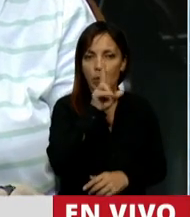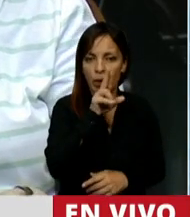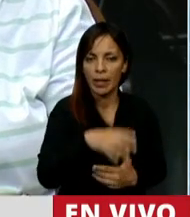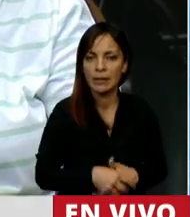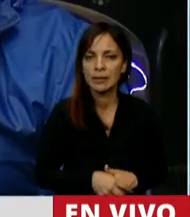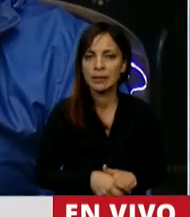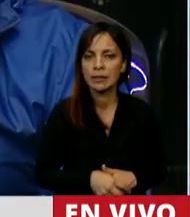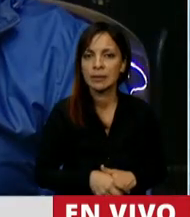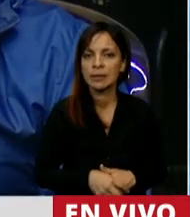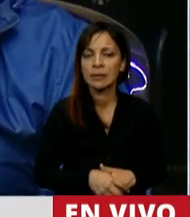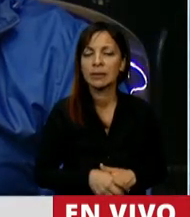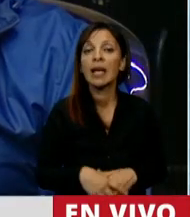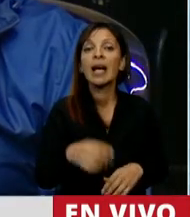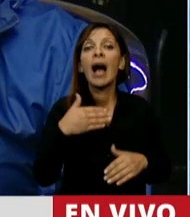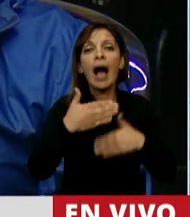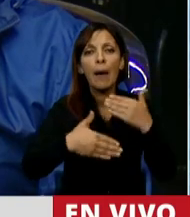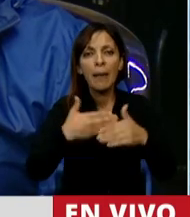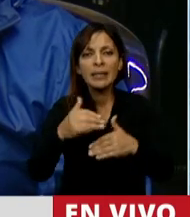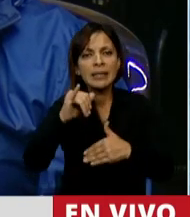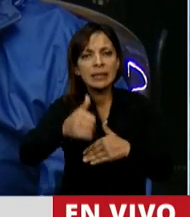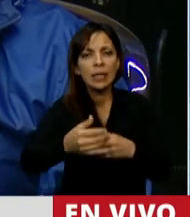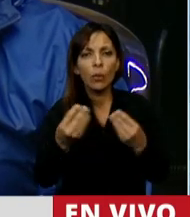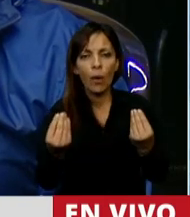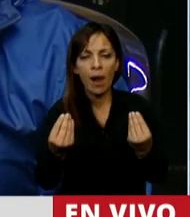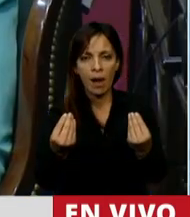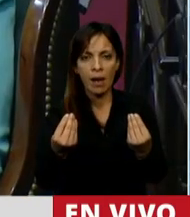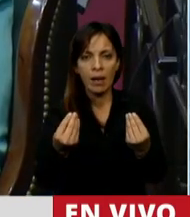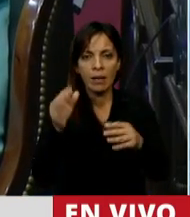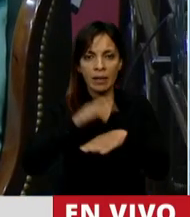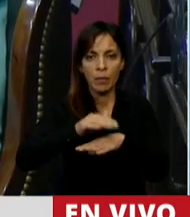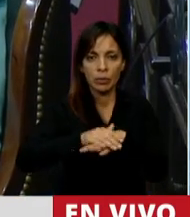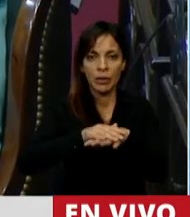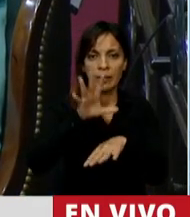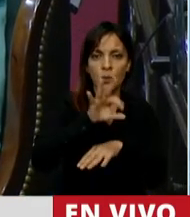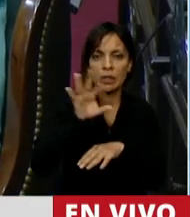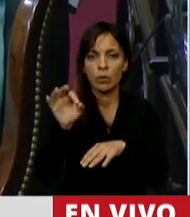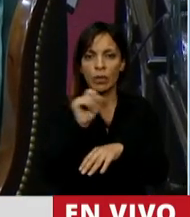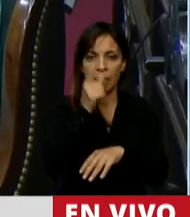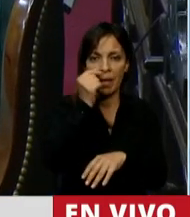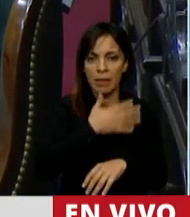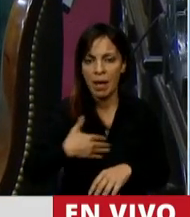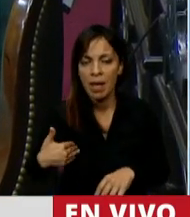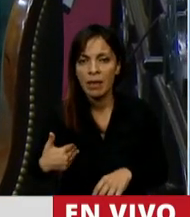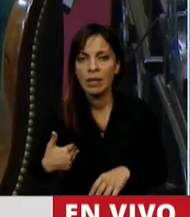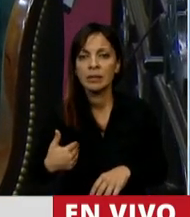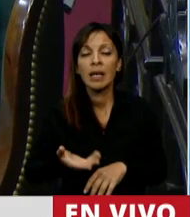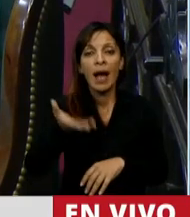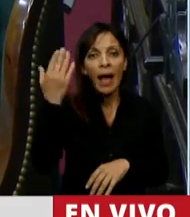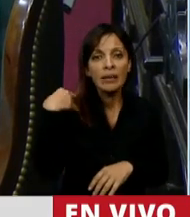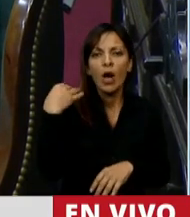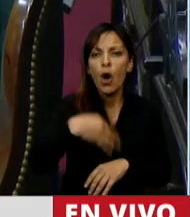Sí significó un avance la patria potestad compartida. El hecho de que las mujeres tenían la